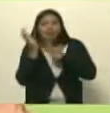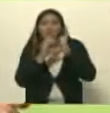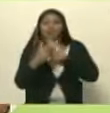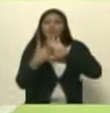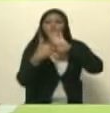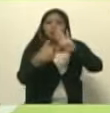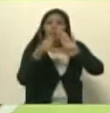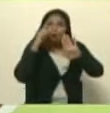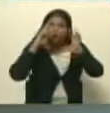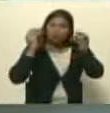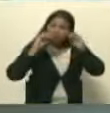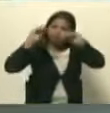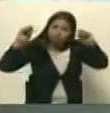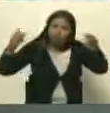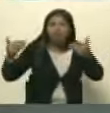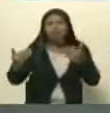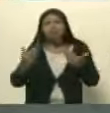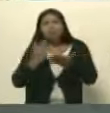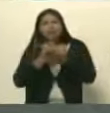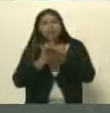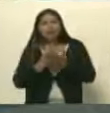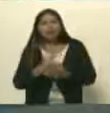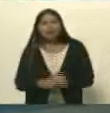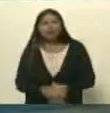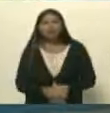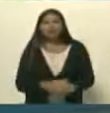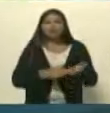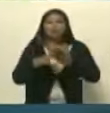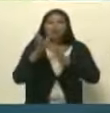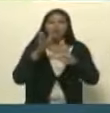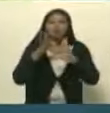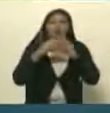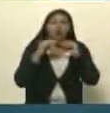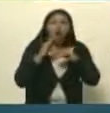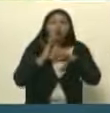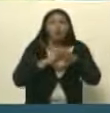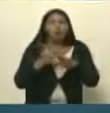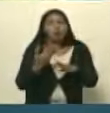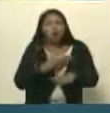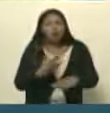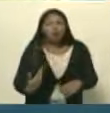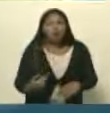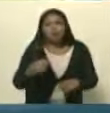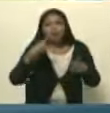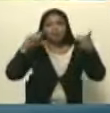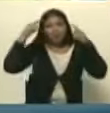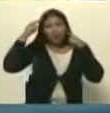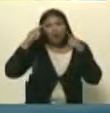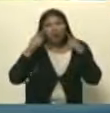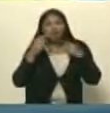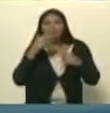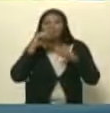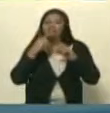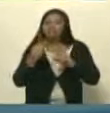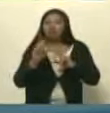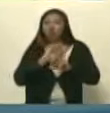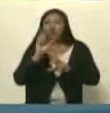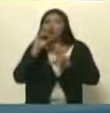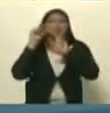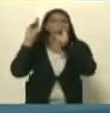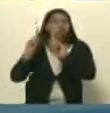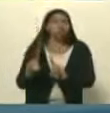esa convocación fue sobre todo porque el presidente Chávez decidió no renunció no